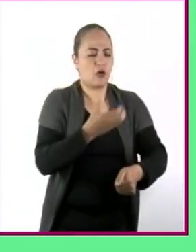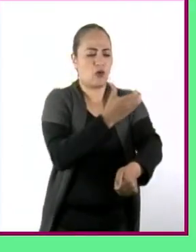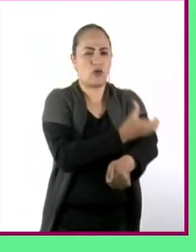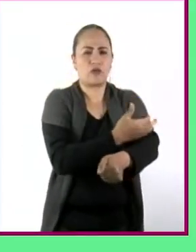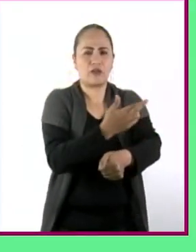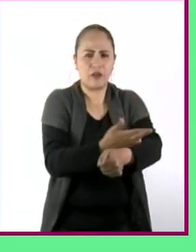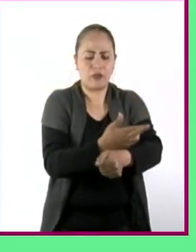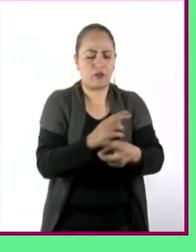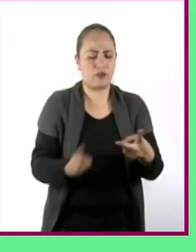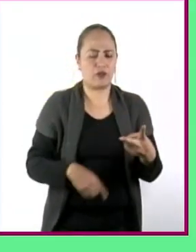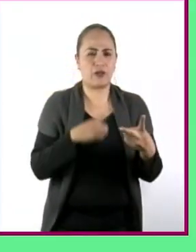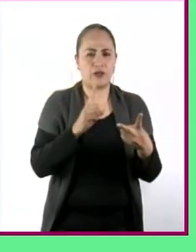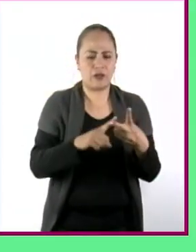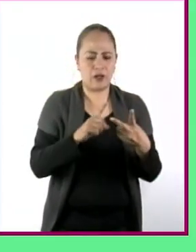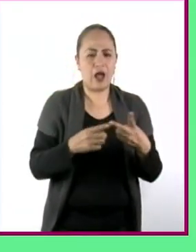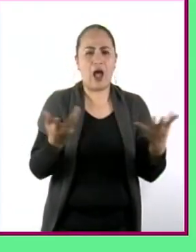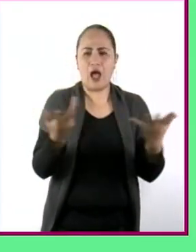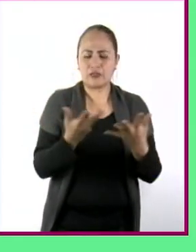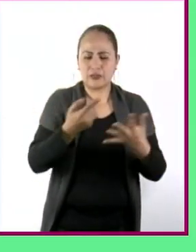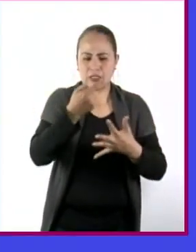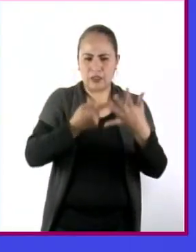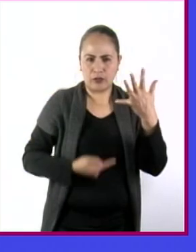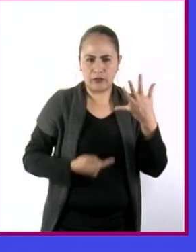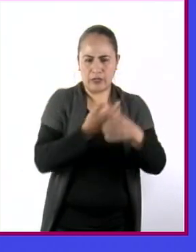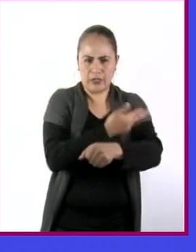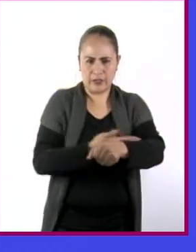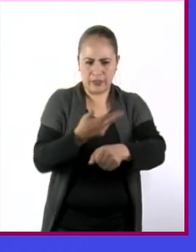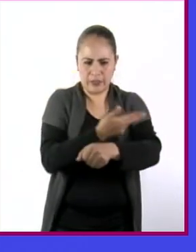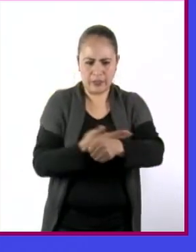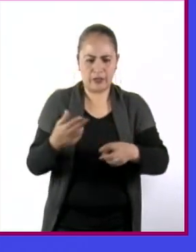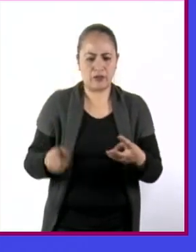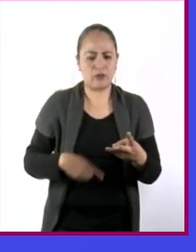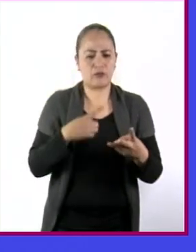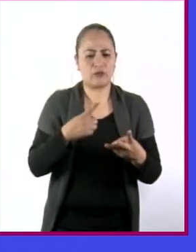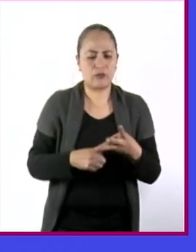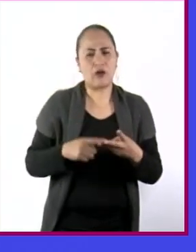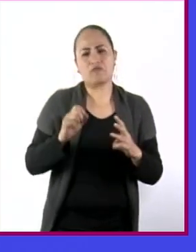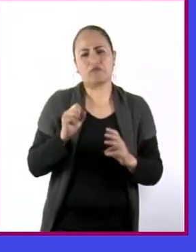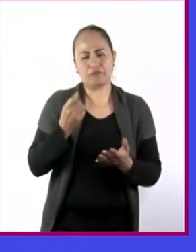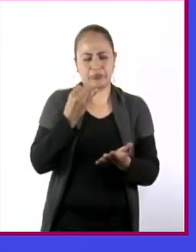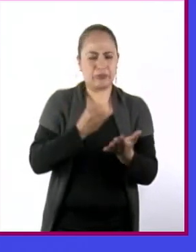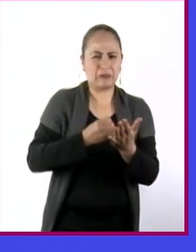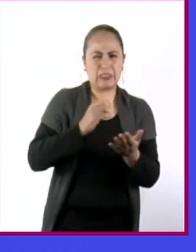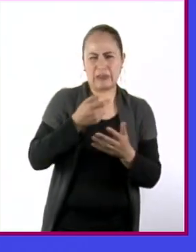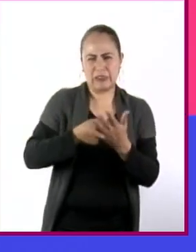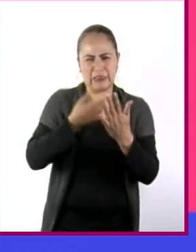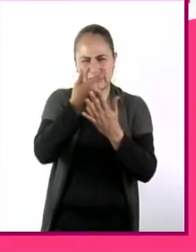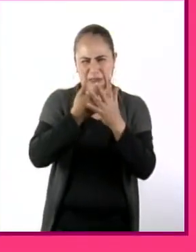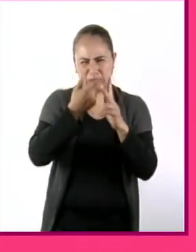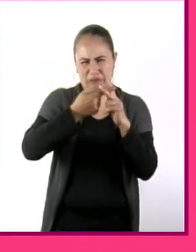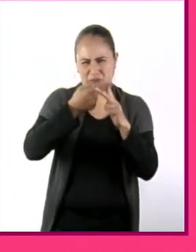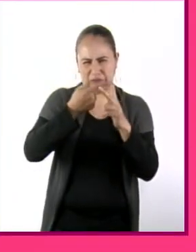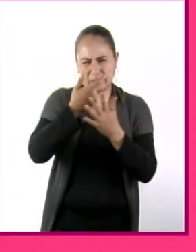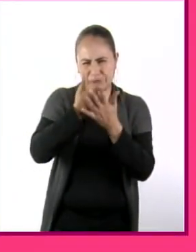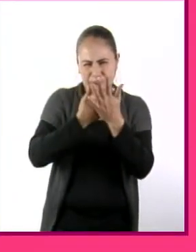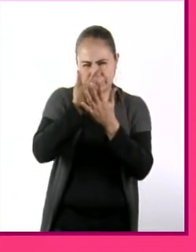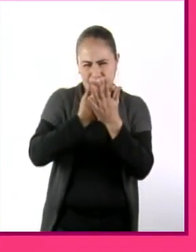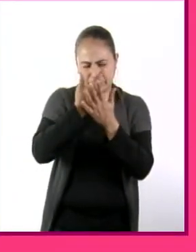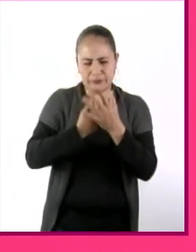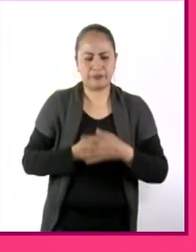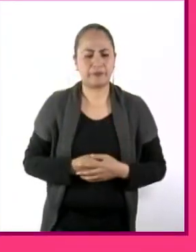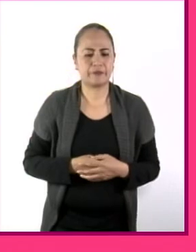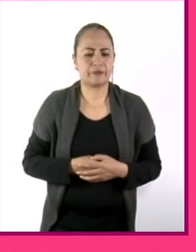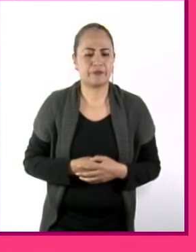Comisión de operación Comisión de requerimientos y finanzas Comisión de